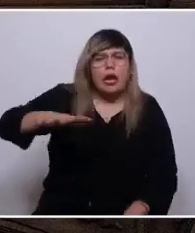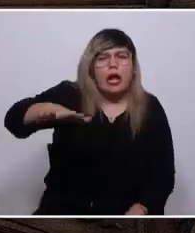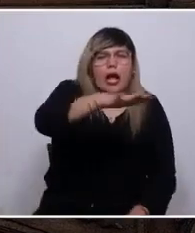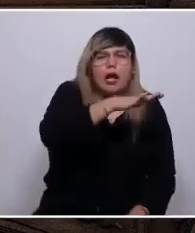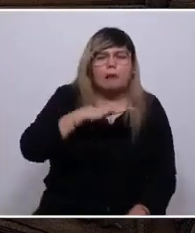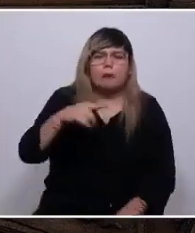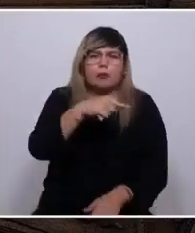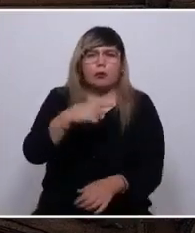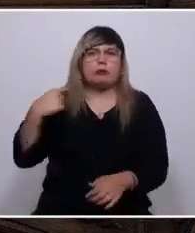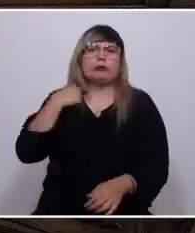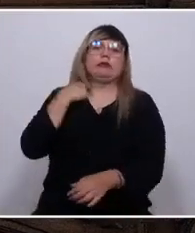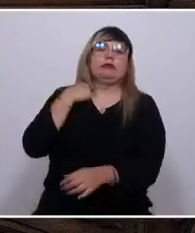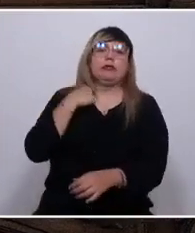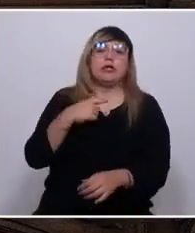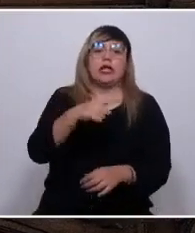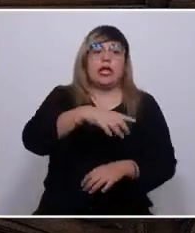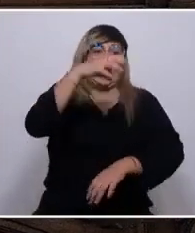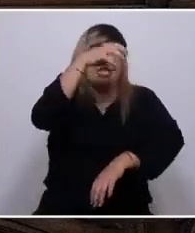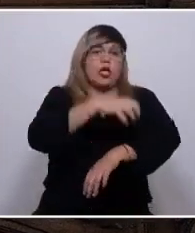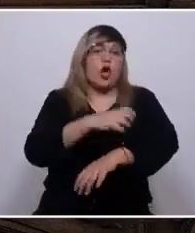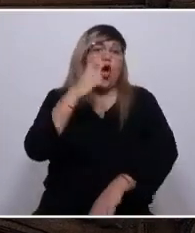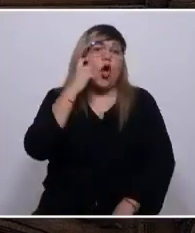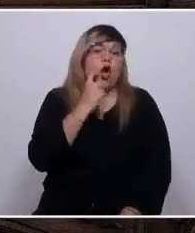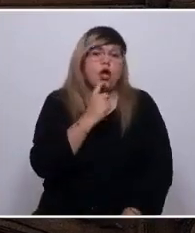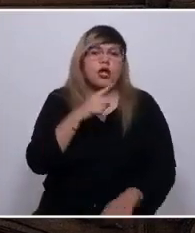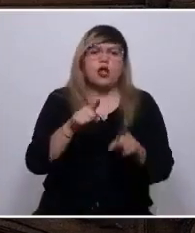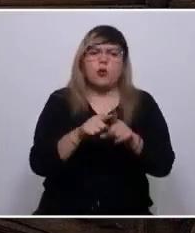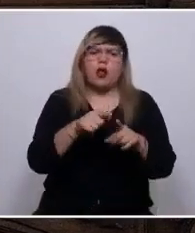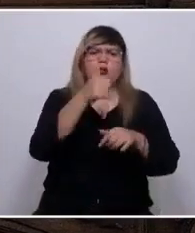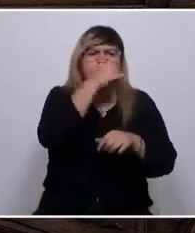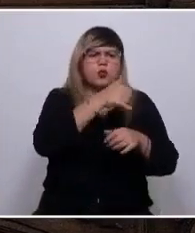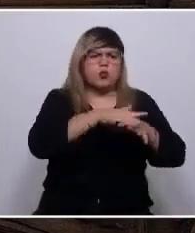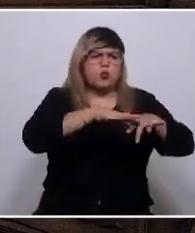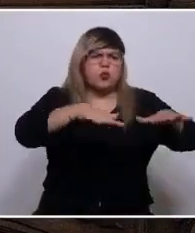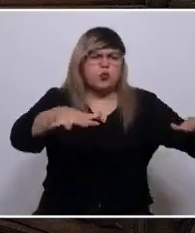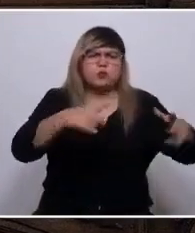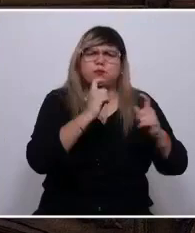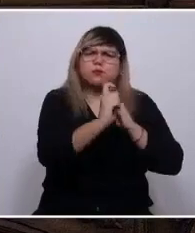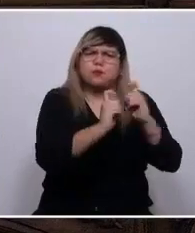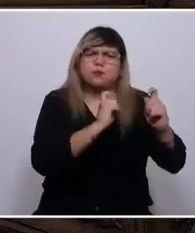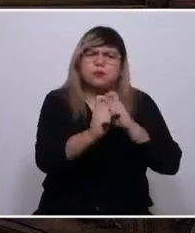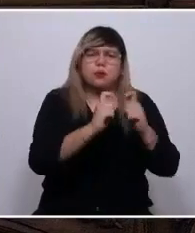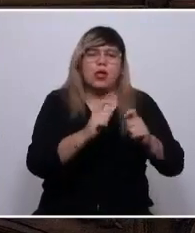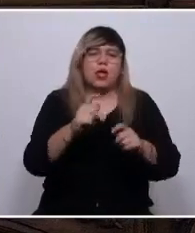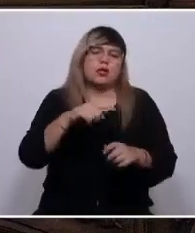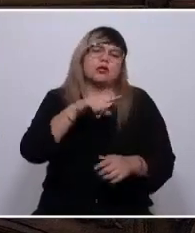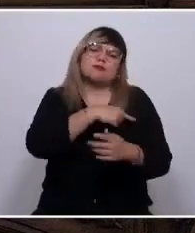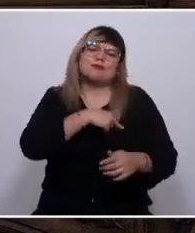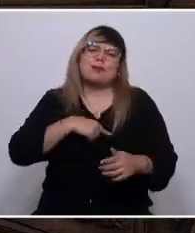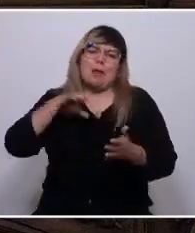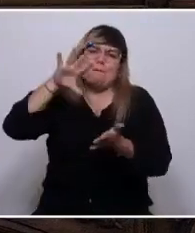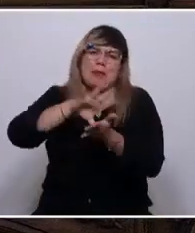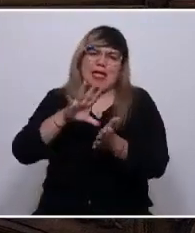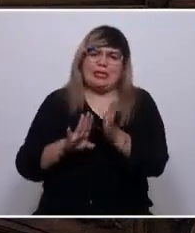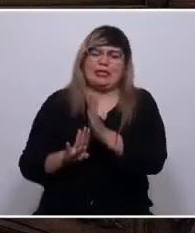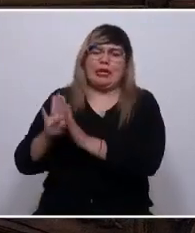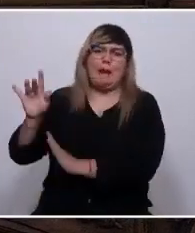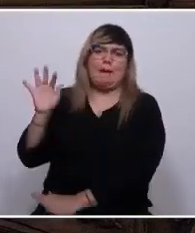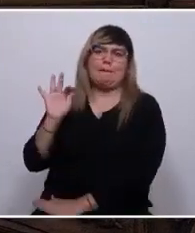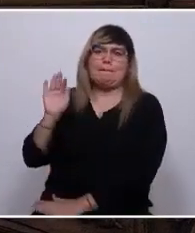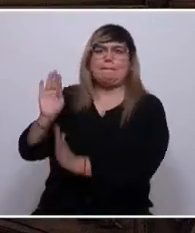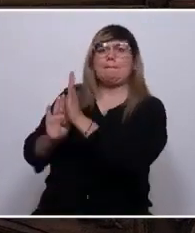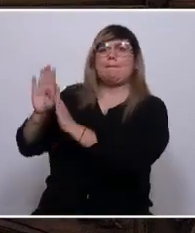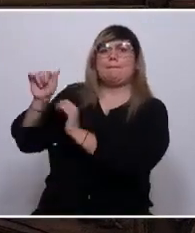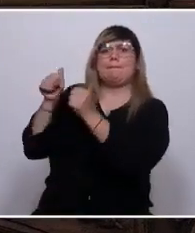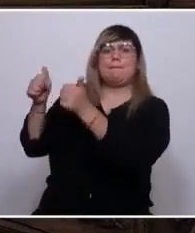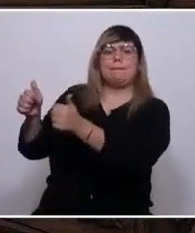¿Alegar que nuestra región de O'Higgins presenta una altísima carga de agroquímicos peligrosos prohibidos en los llamados países desarrollados y junto a ellos la tasa más alta de